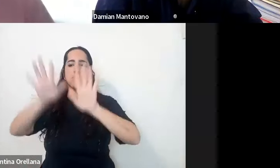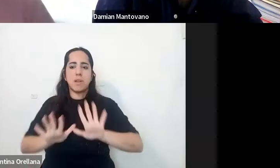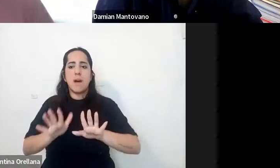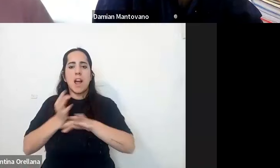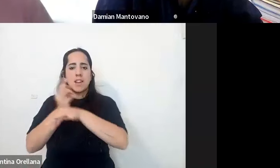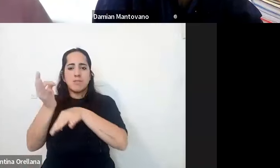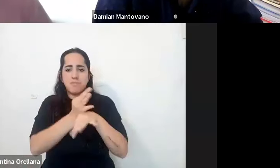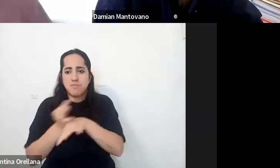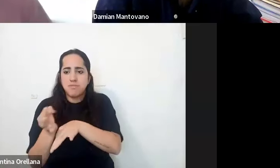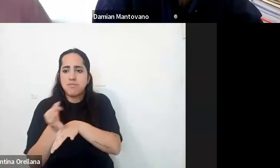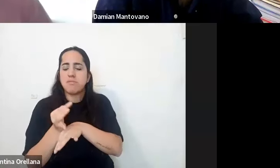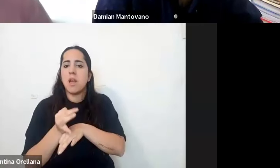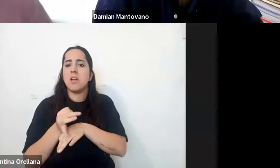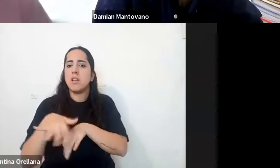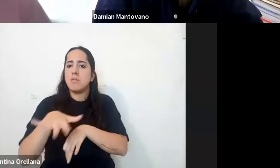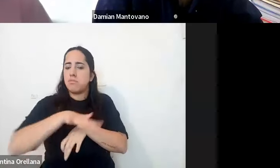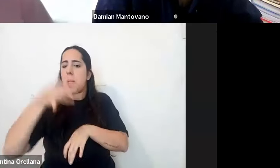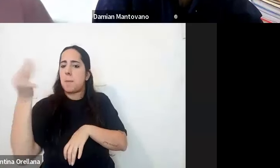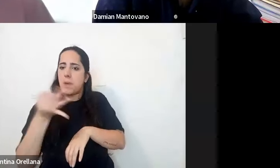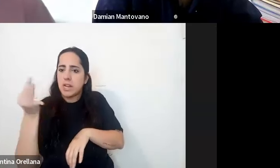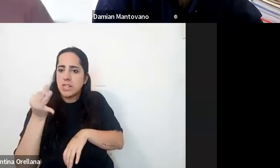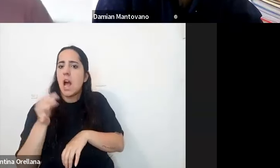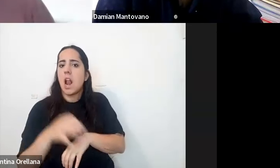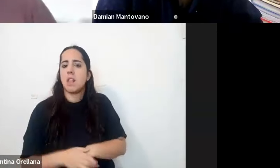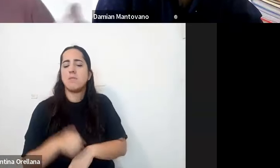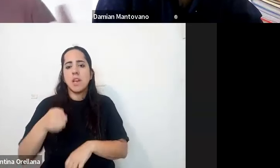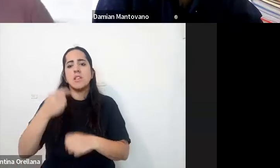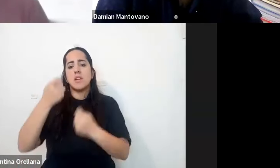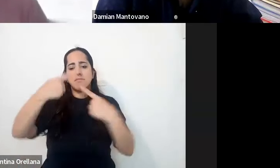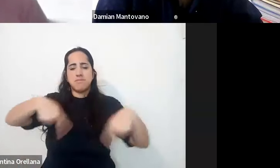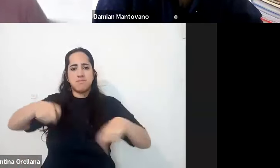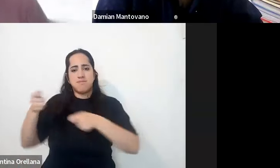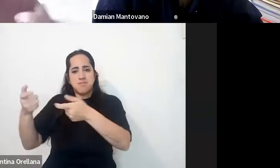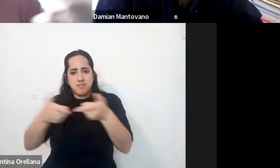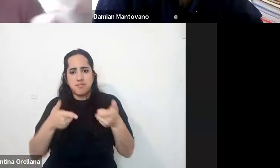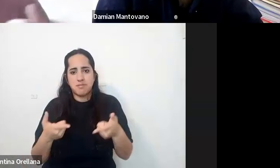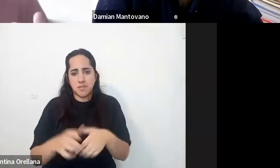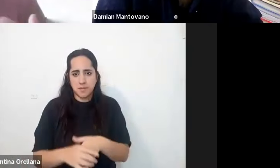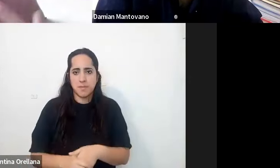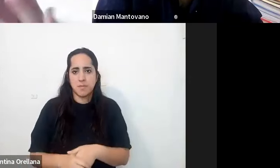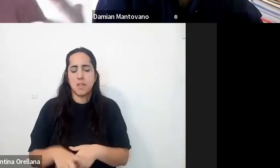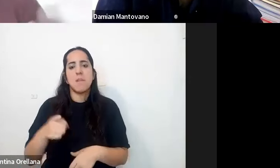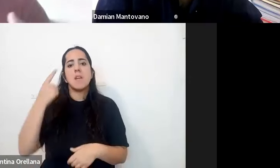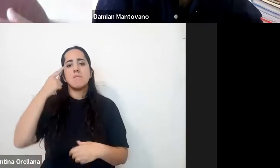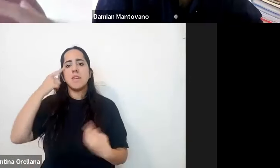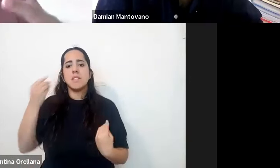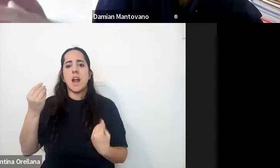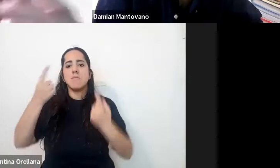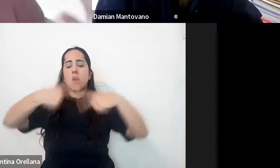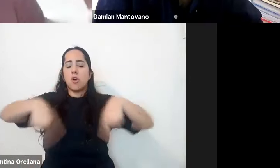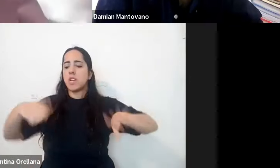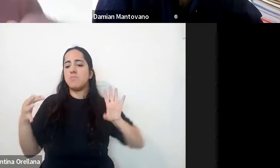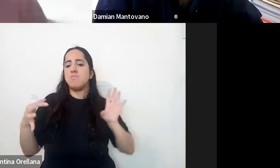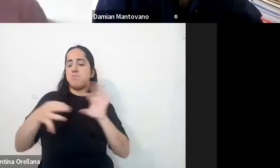en un contexto especializado ese tipo de aportes también para ver cuáles son las cosas que pueden unir